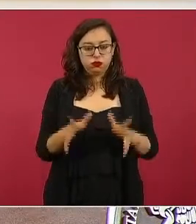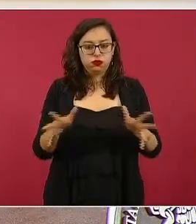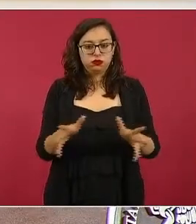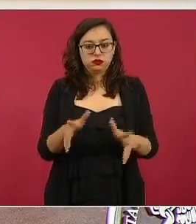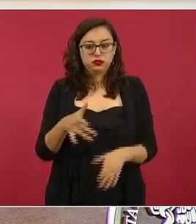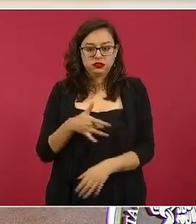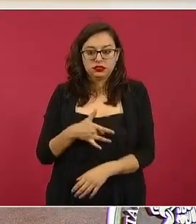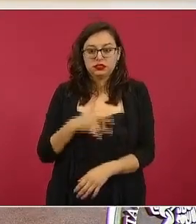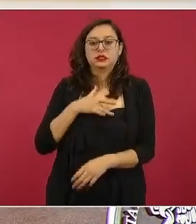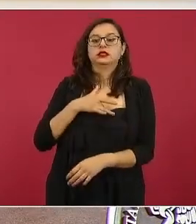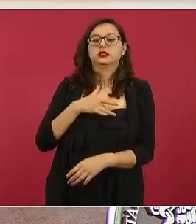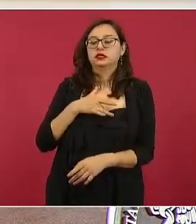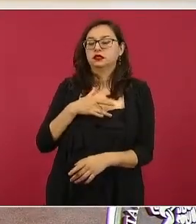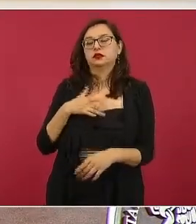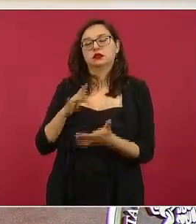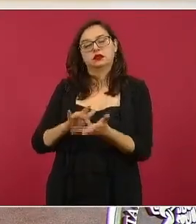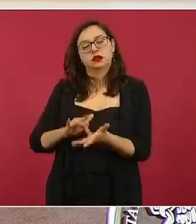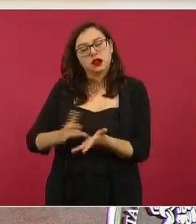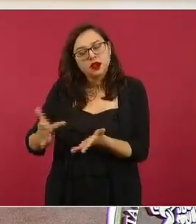actúan con